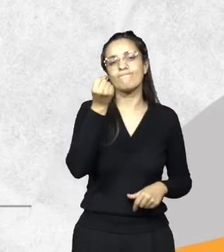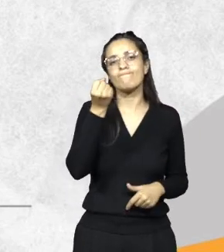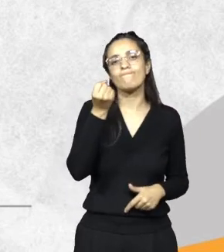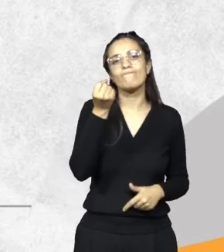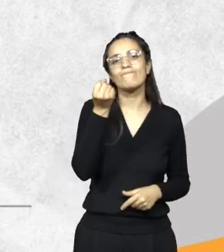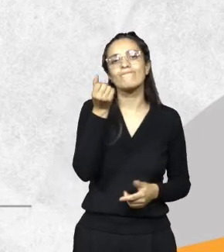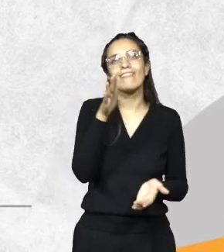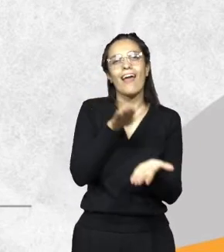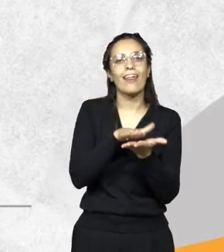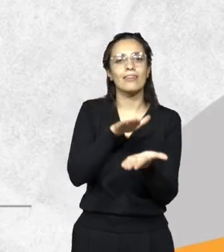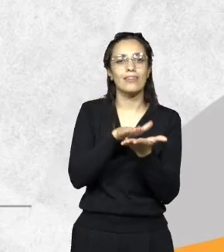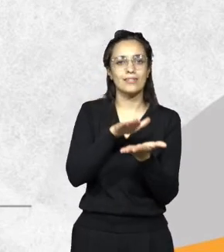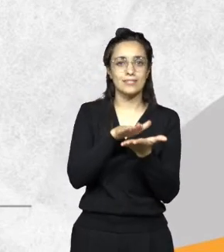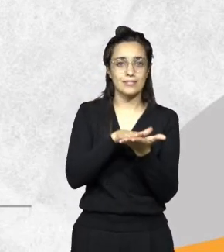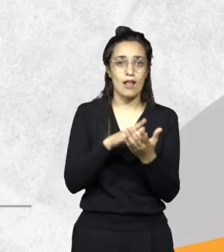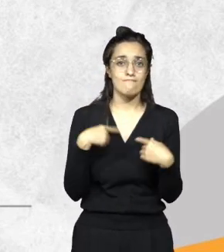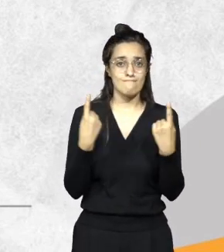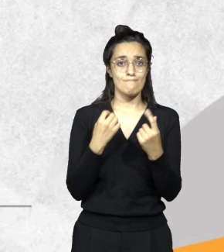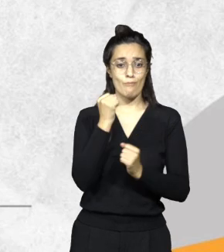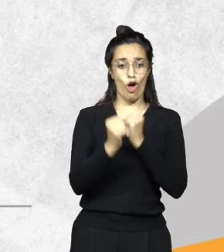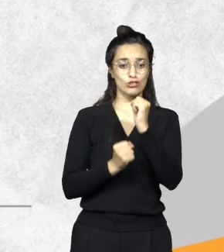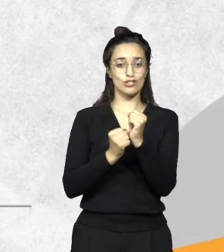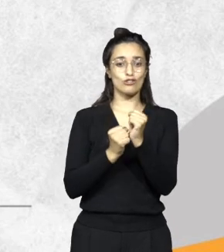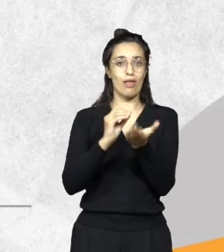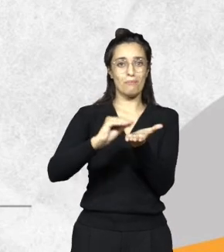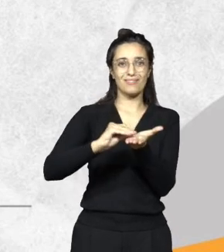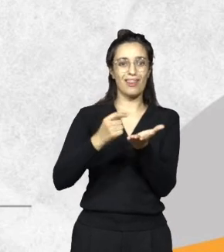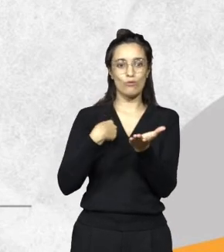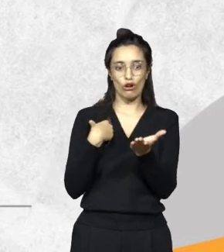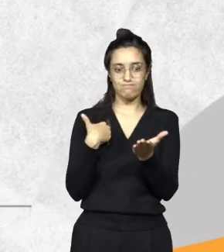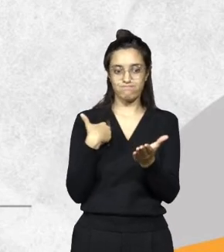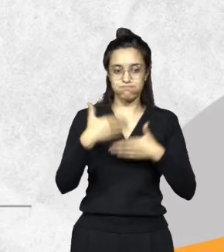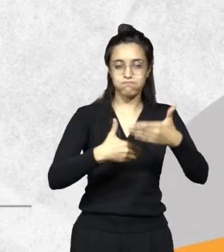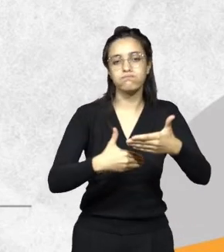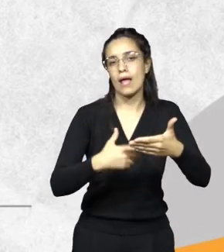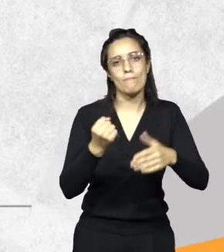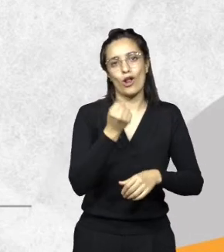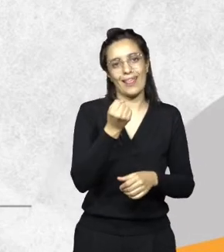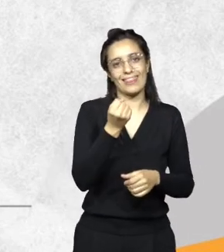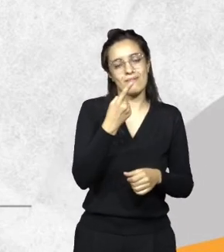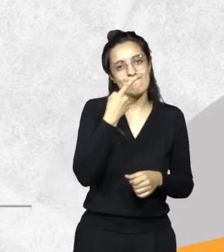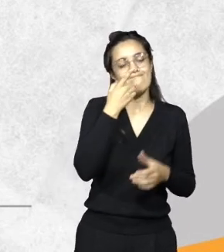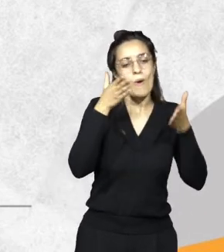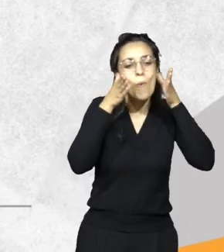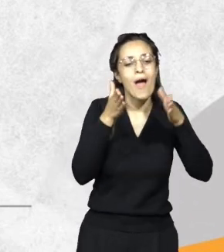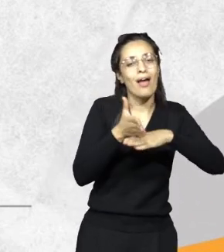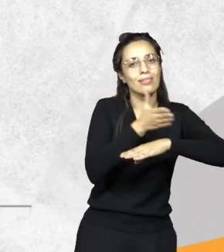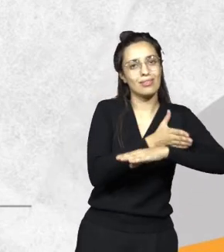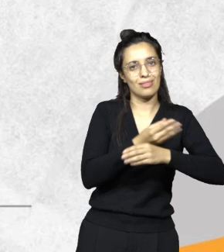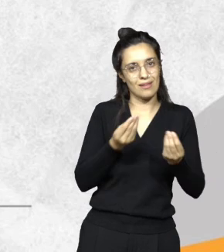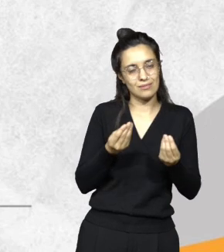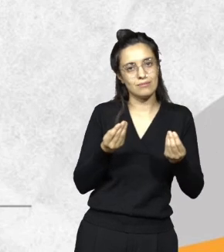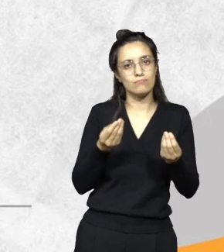viabilidad del proceso administrativo que voy a llevar a cabo. Siempre digo esto, que es muy importante porque cuando uno